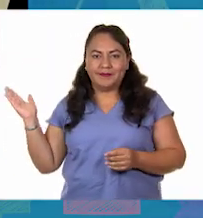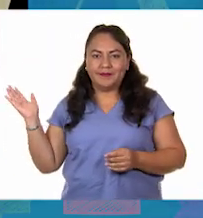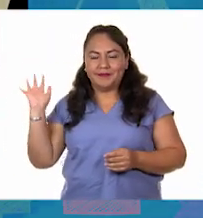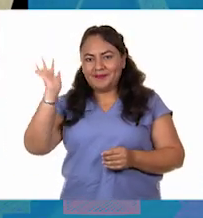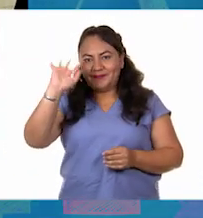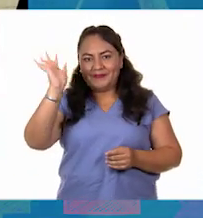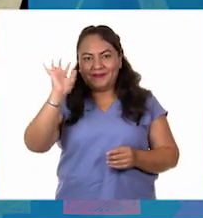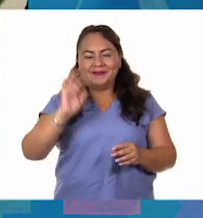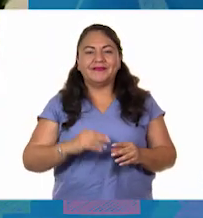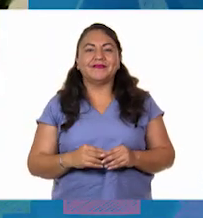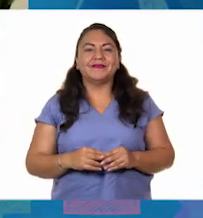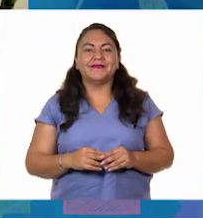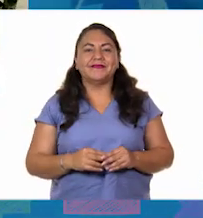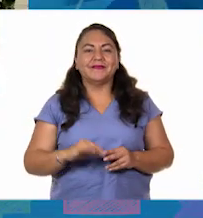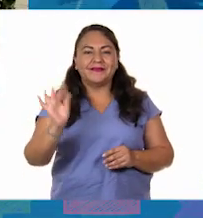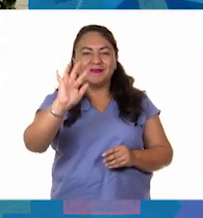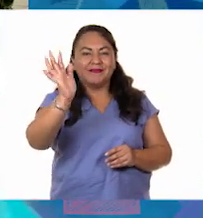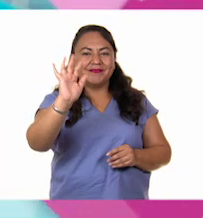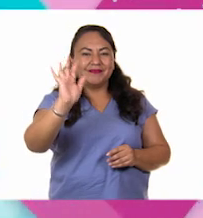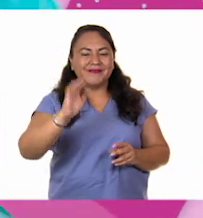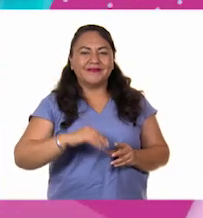luego! ¡Bye!